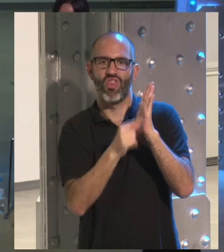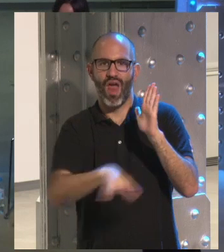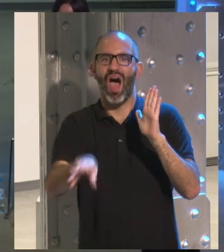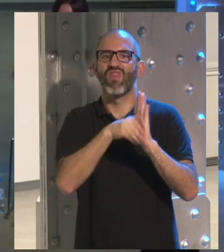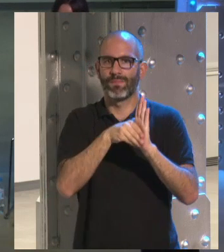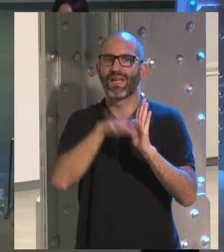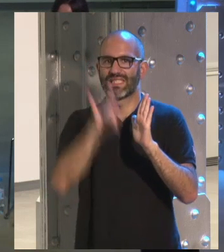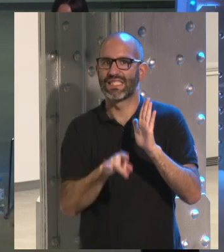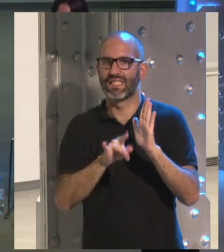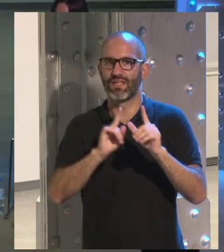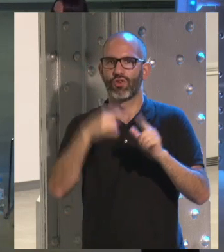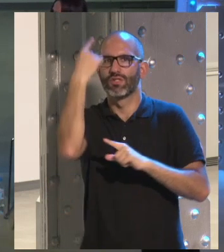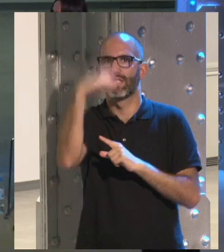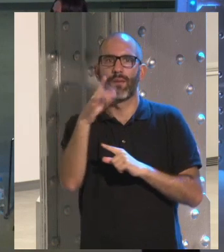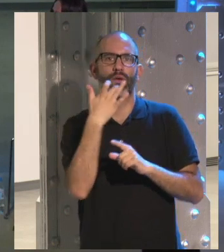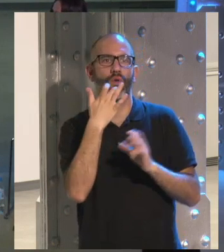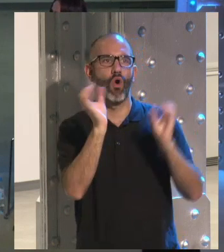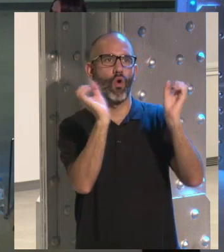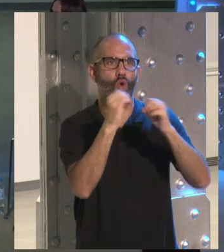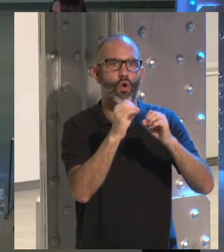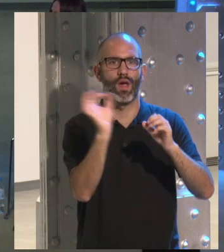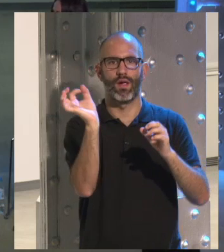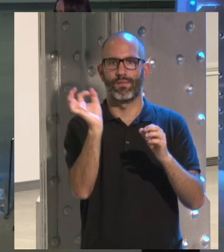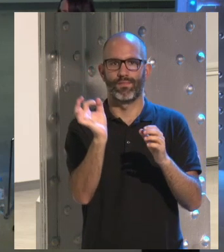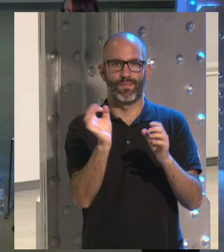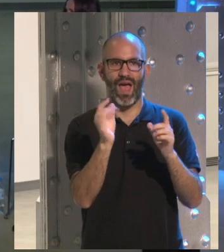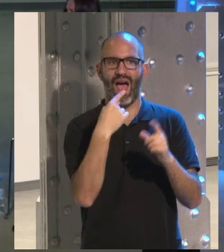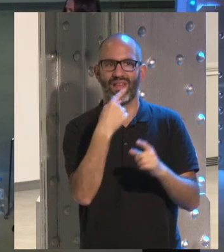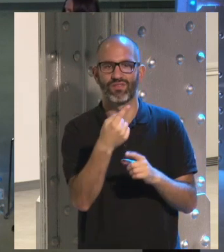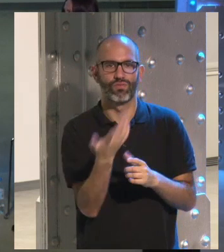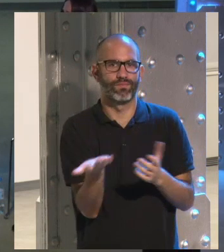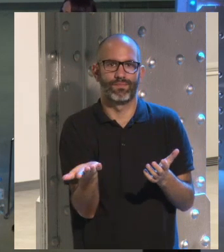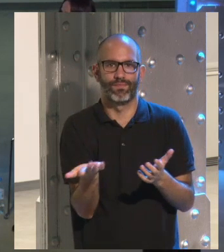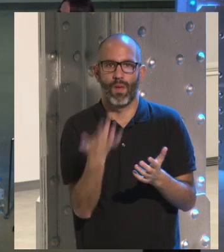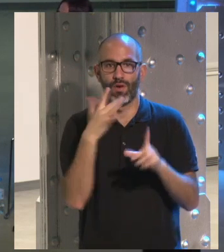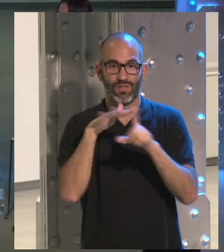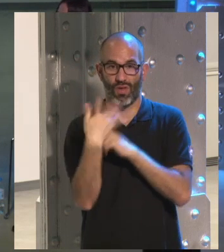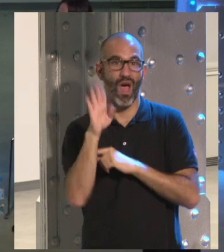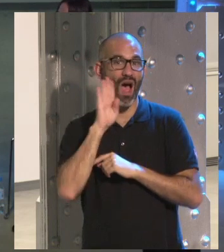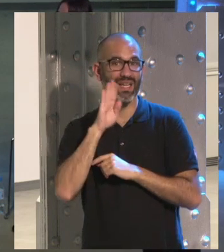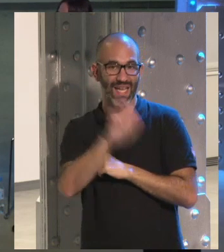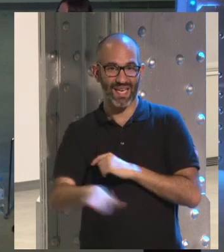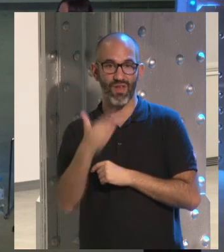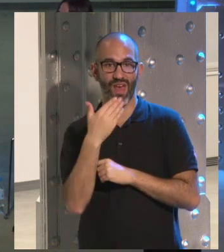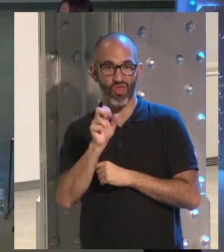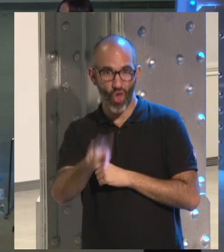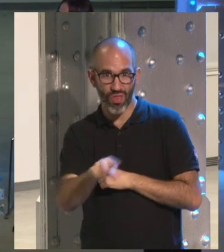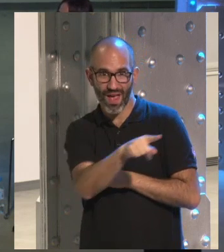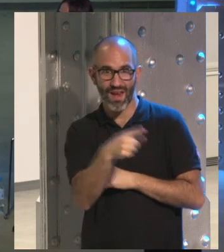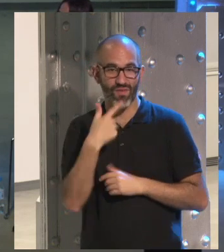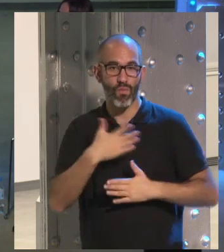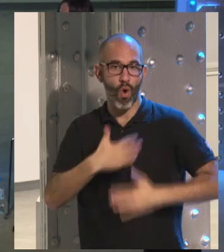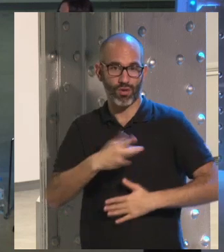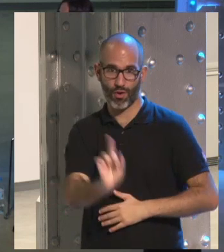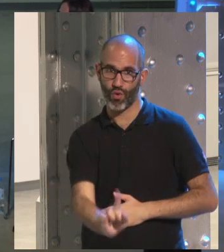y sabiendo que, por ejemplo, Google ha desestimado que esa persona, por ejemplo, en el caso de este chico, le ha dado involuntariamente